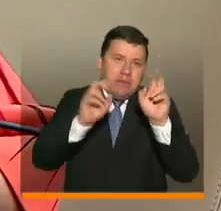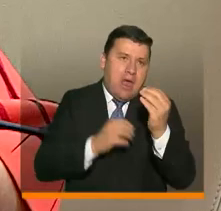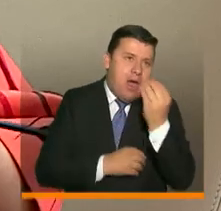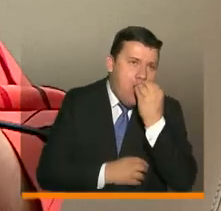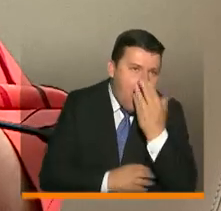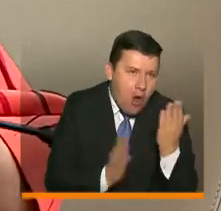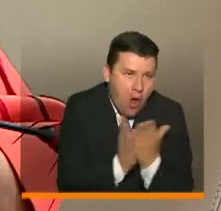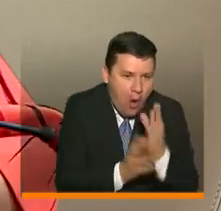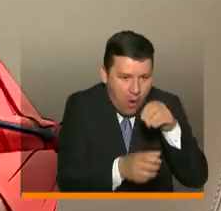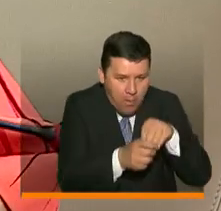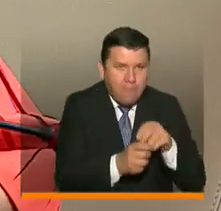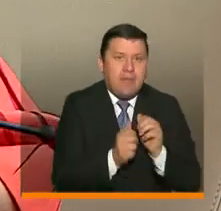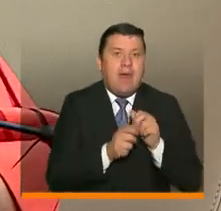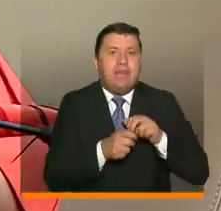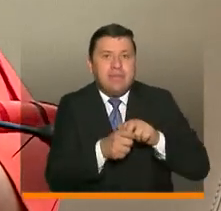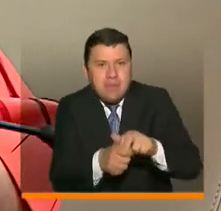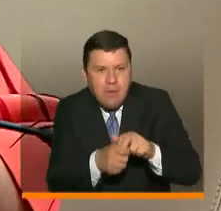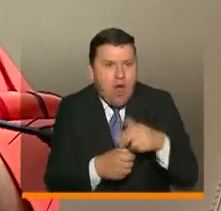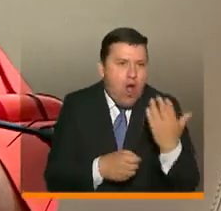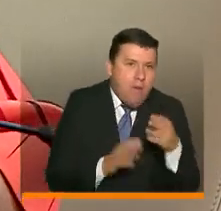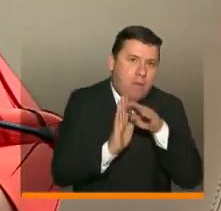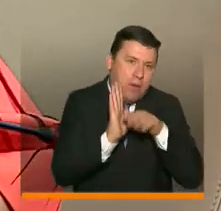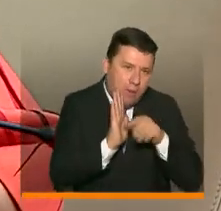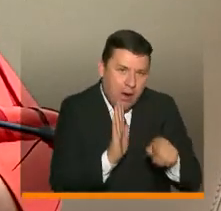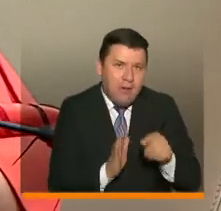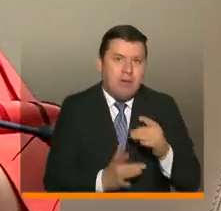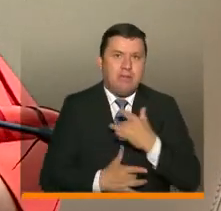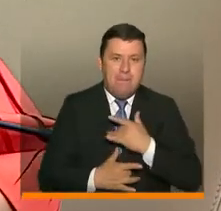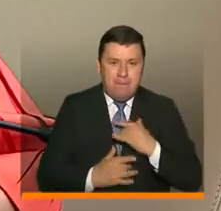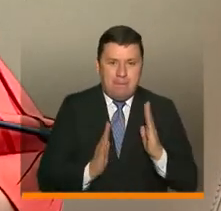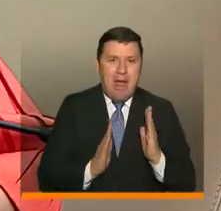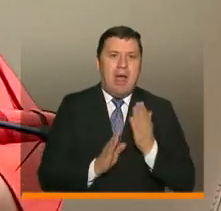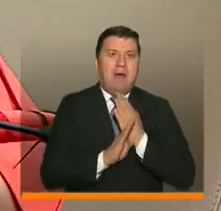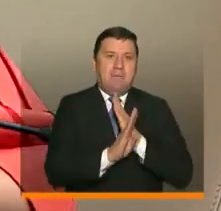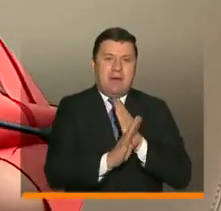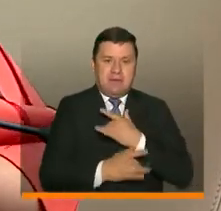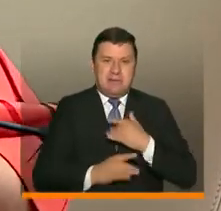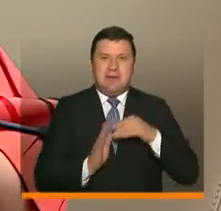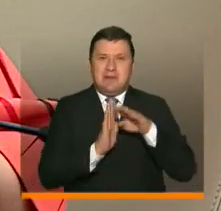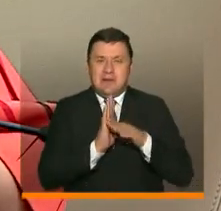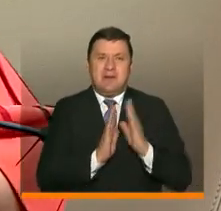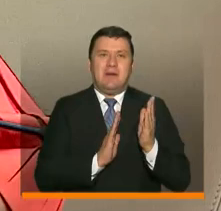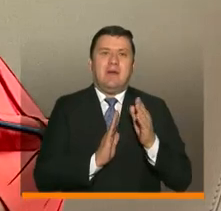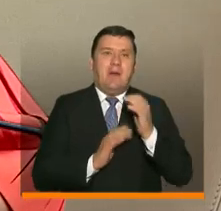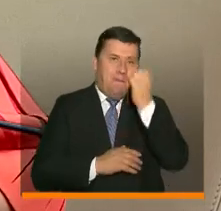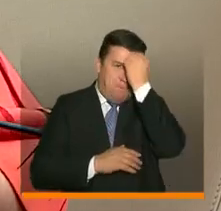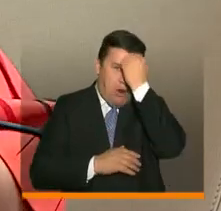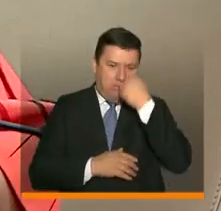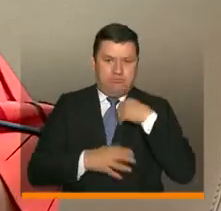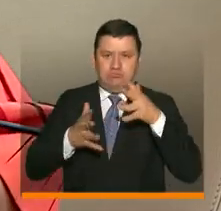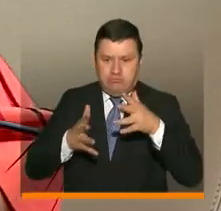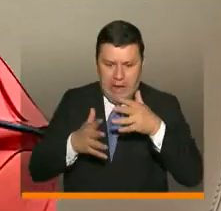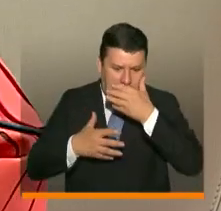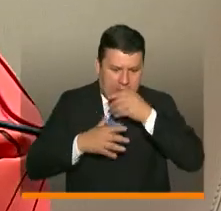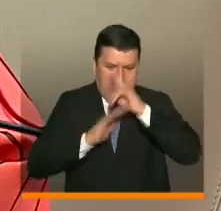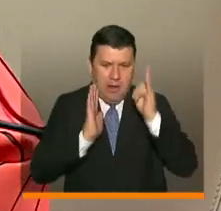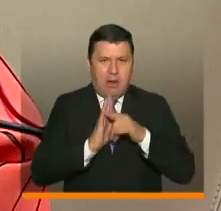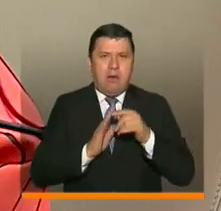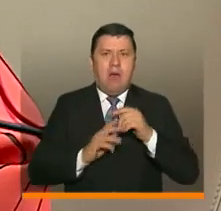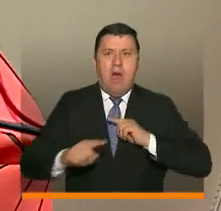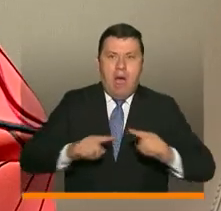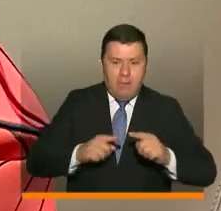alimentación escolar, transporte escolar, temas sanitarios, bioseguridad, protocolos para los maestros, protocolos para los